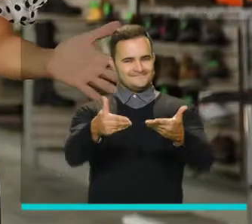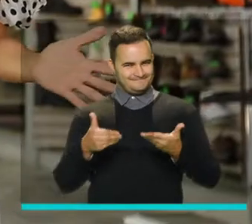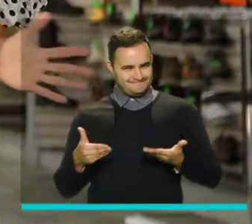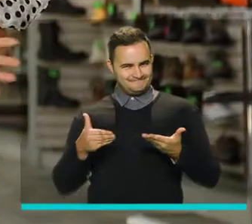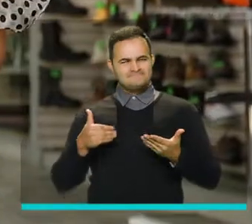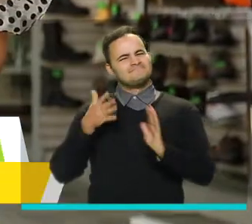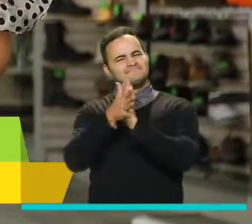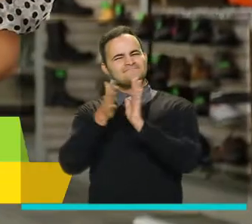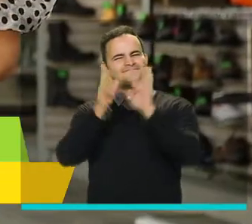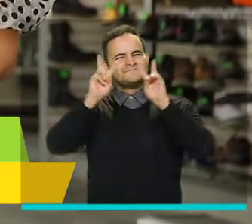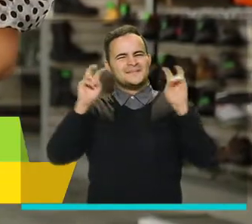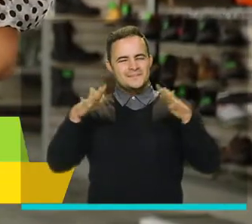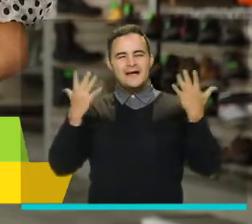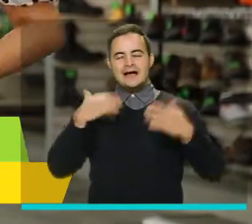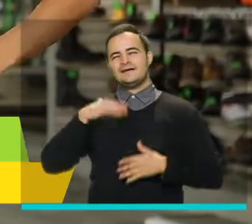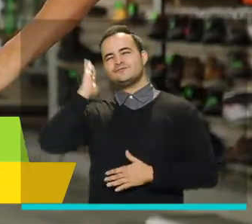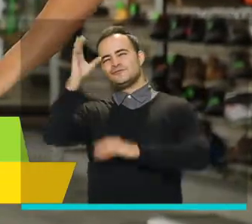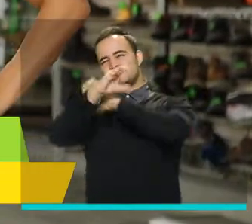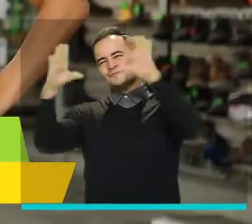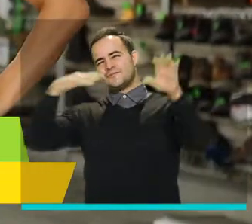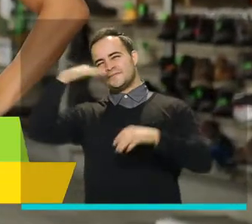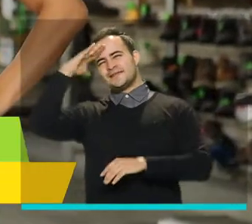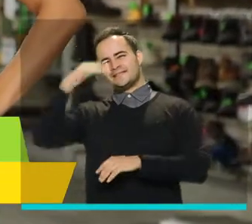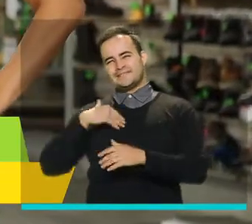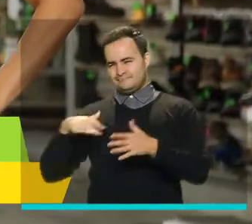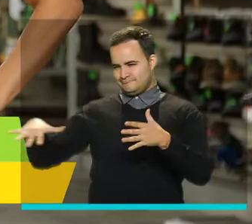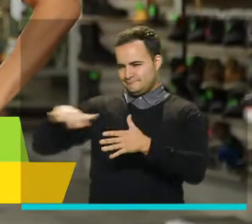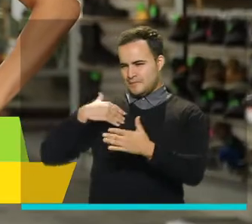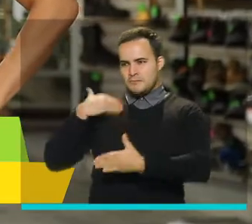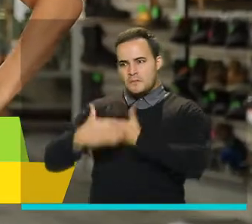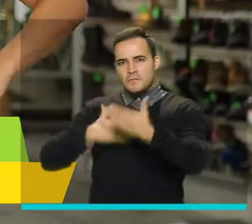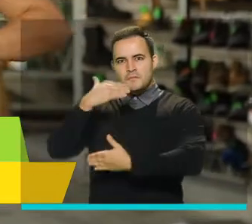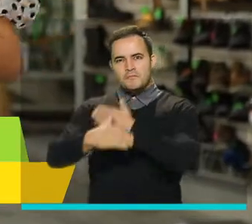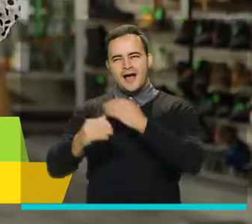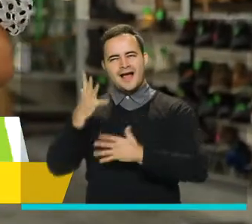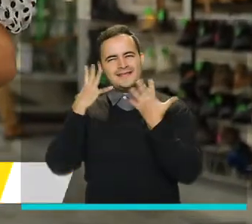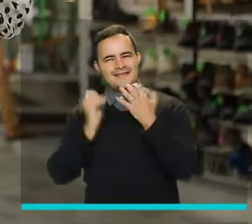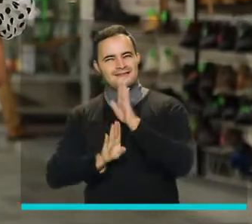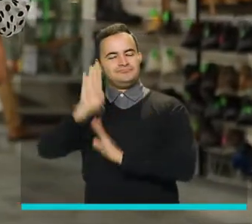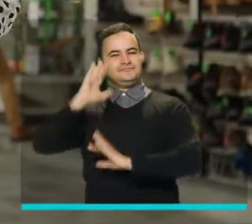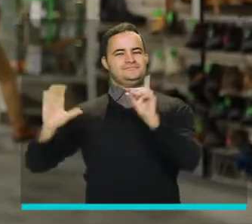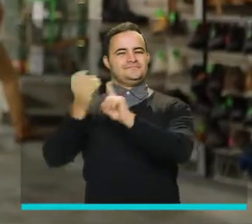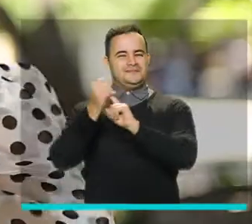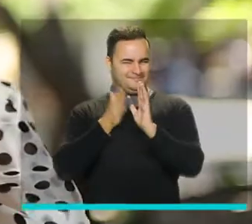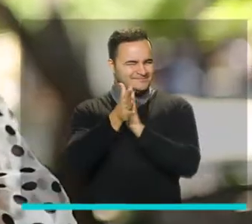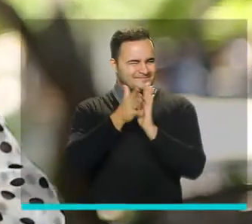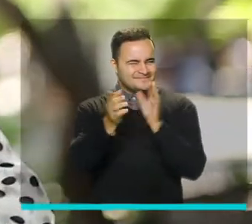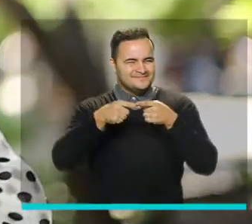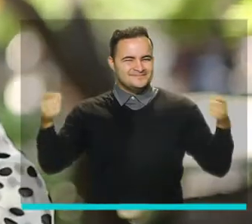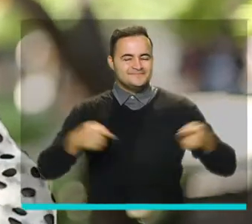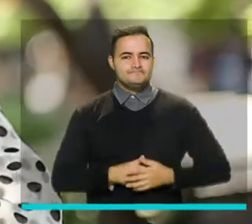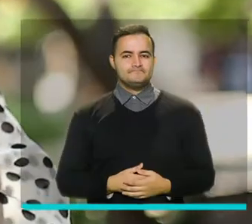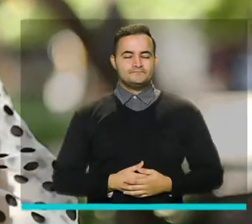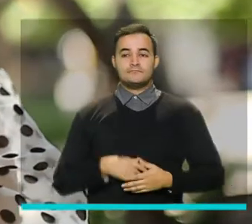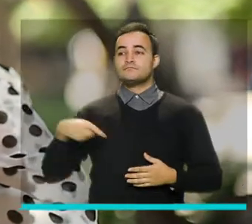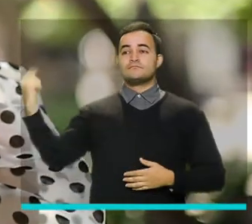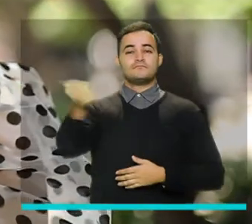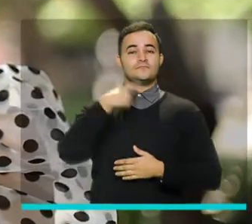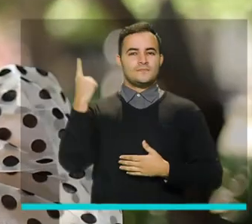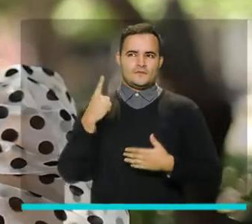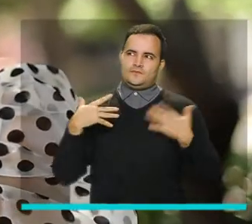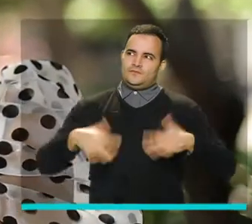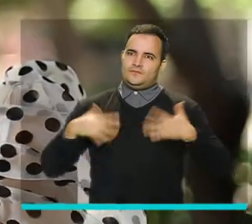Bienvenidos a Medellín Conecta TV, aquí conocerás cómo avanza nuestra Medellín Futuro. La felicidad de regresar a los